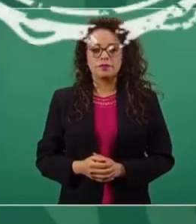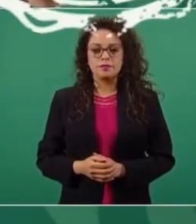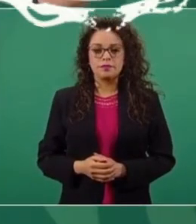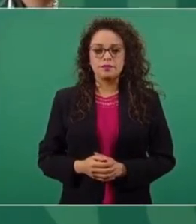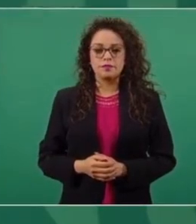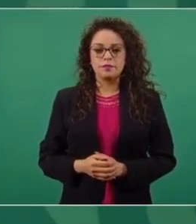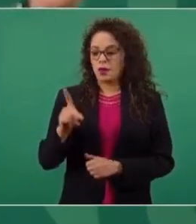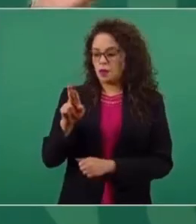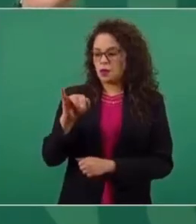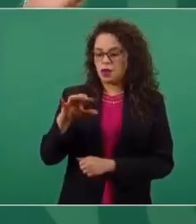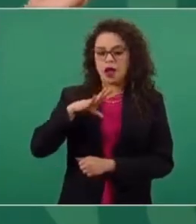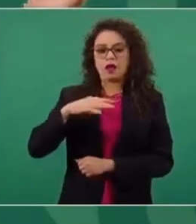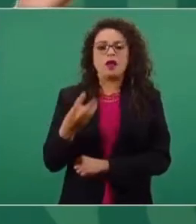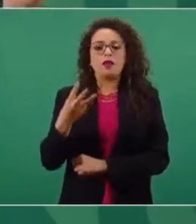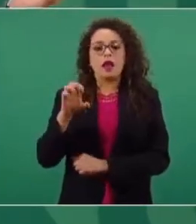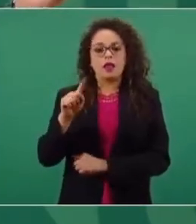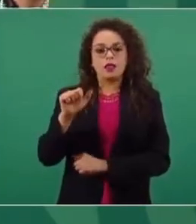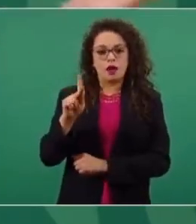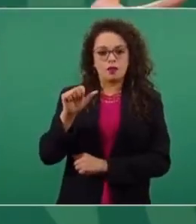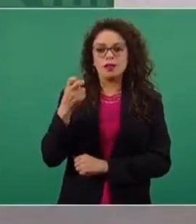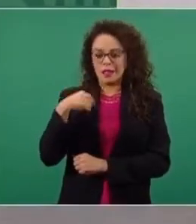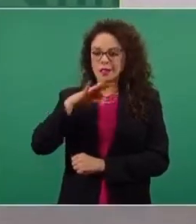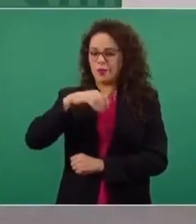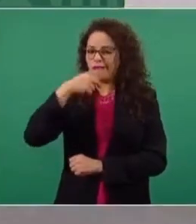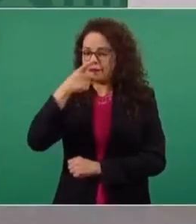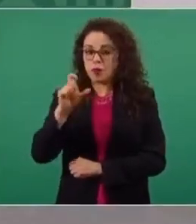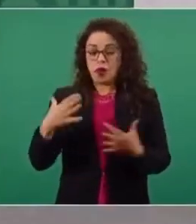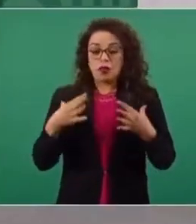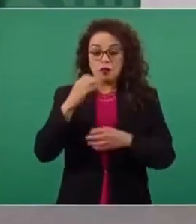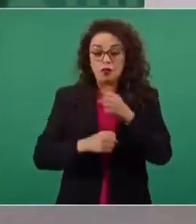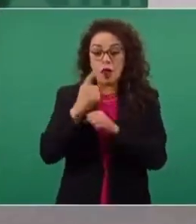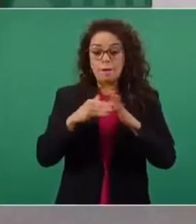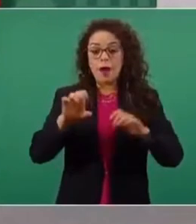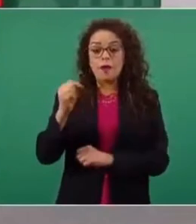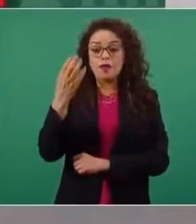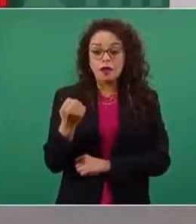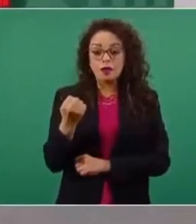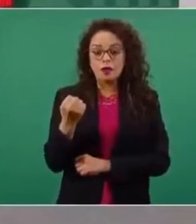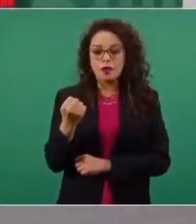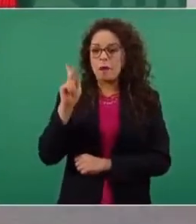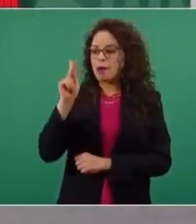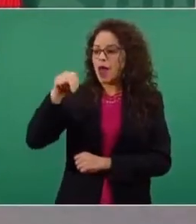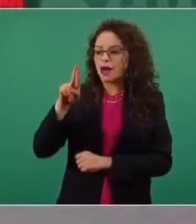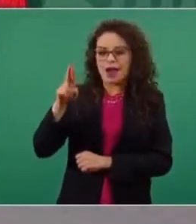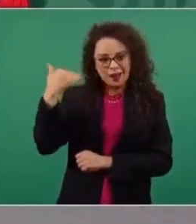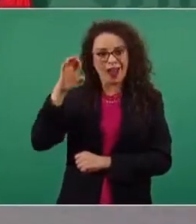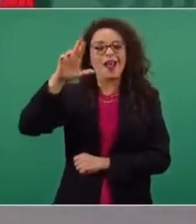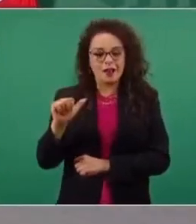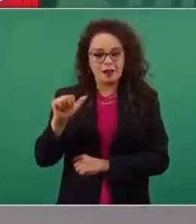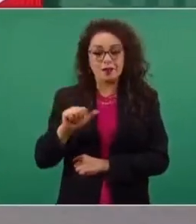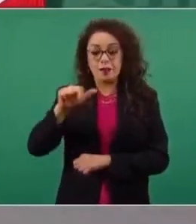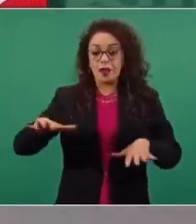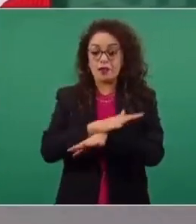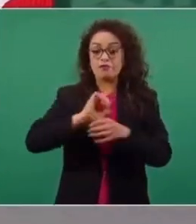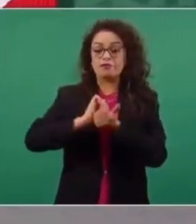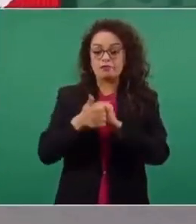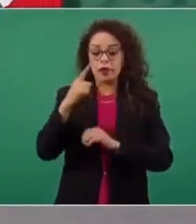En el PRI, esto sí lo puedo decir, tres etapas. Cuando se funda en 1929, que era PNR, se vuelve a transformar en el 38